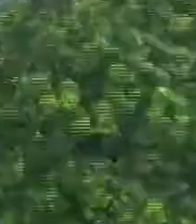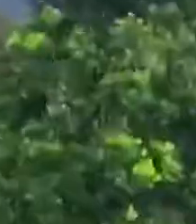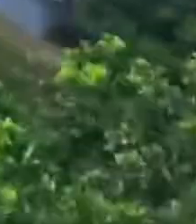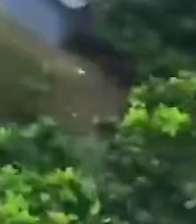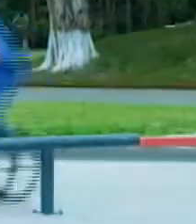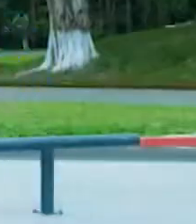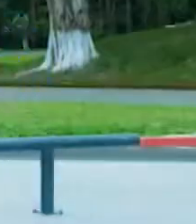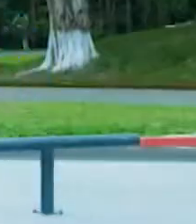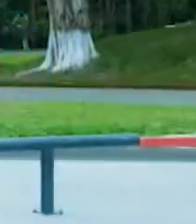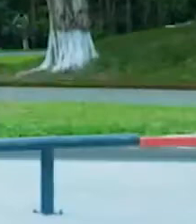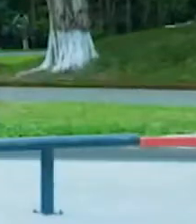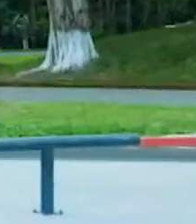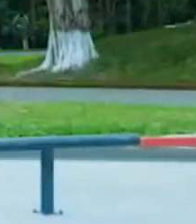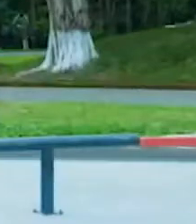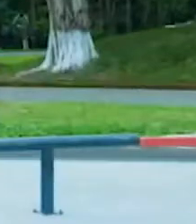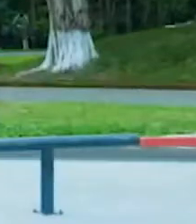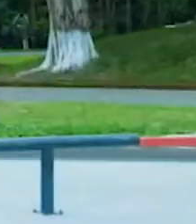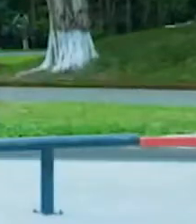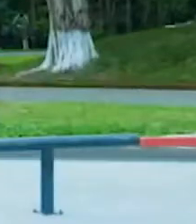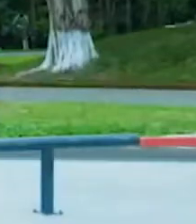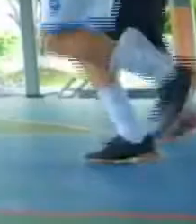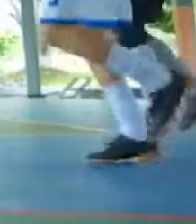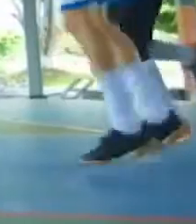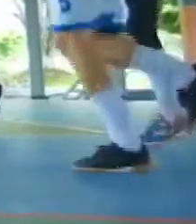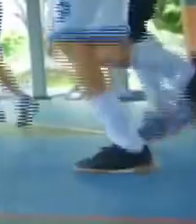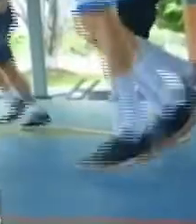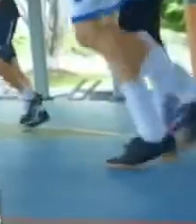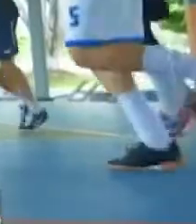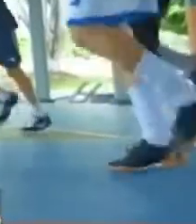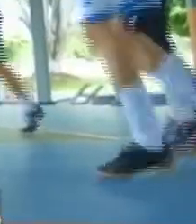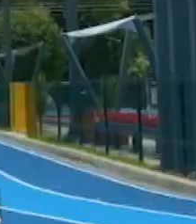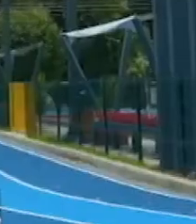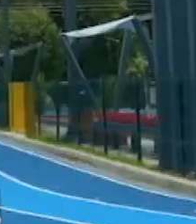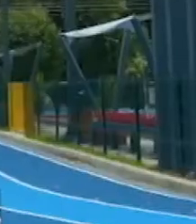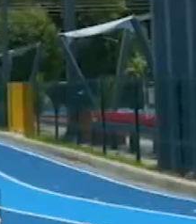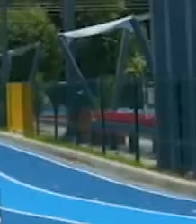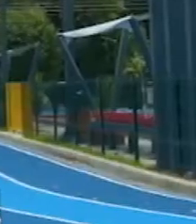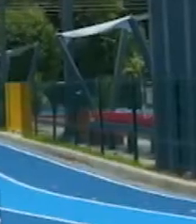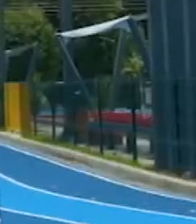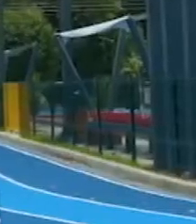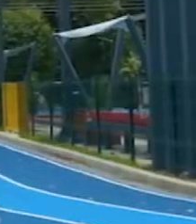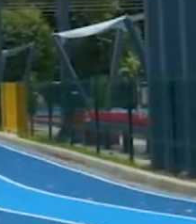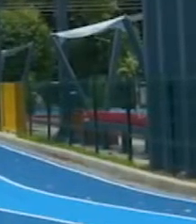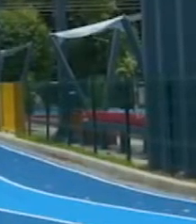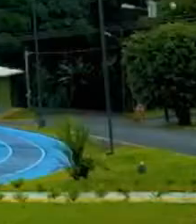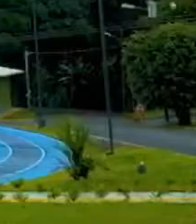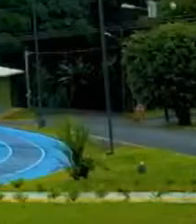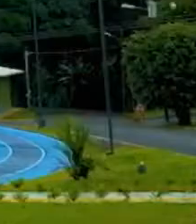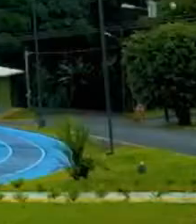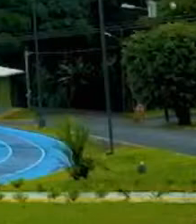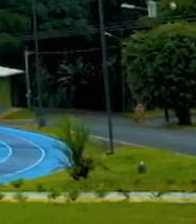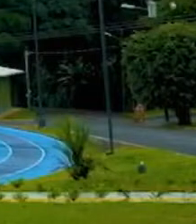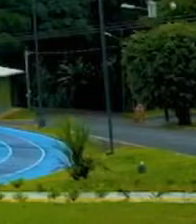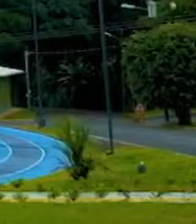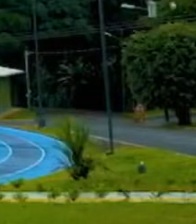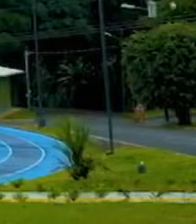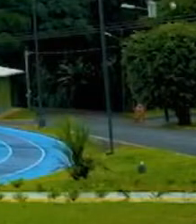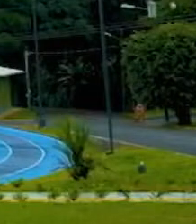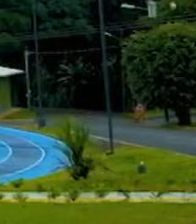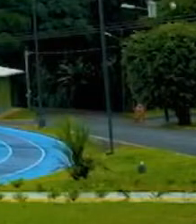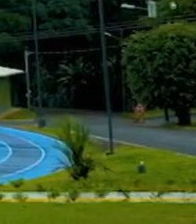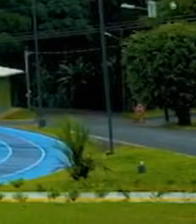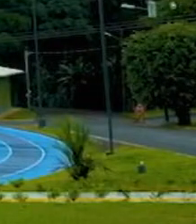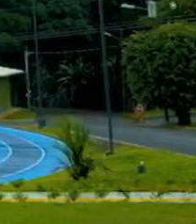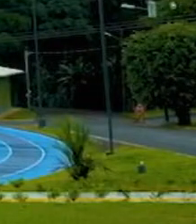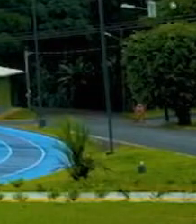El Banco Popular impulsa el avance de las comunidades y la recreación sana de las familias. Acciones de sostenibilidad